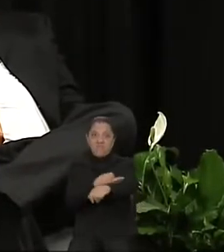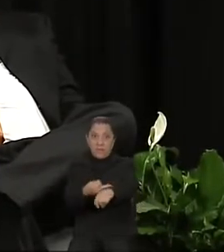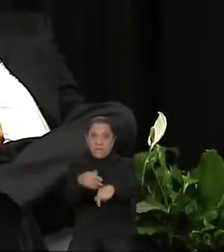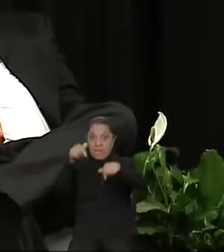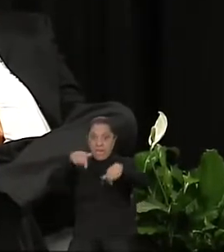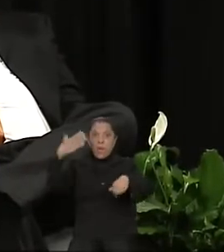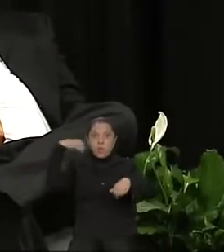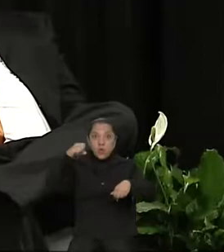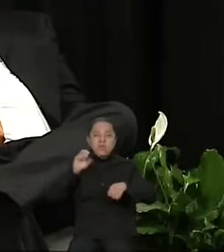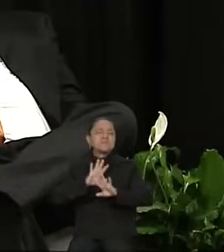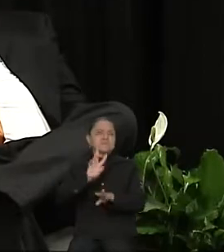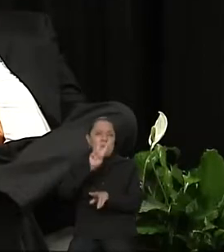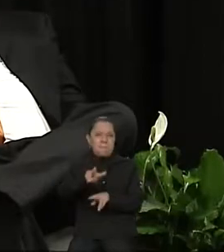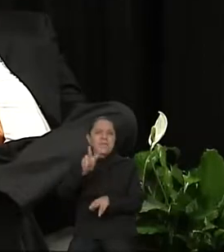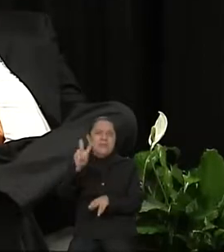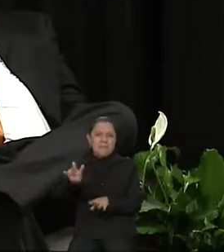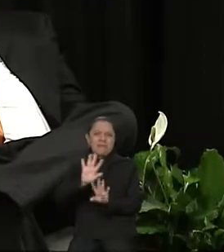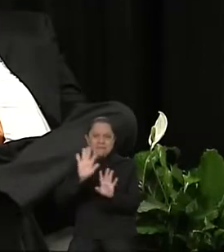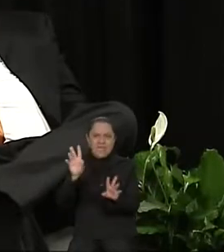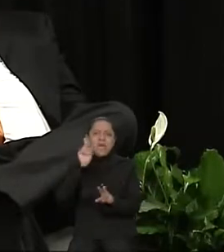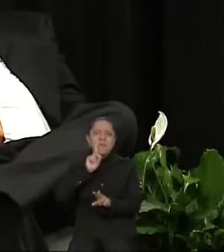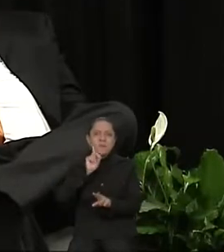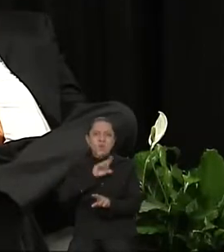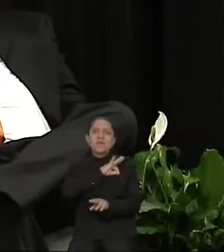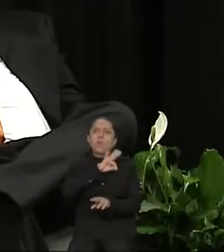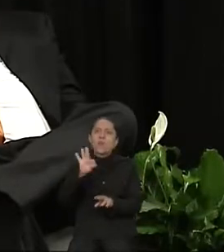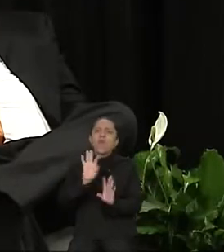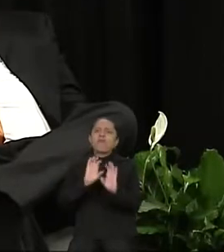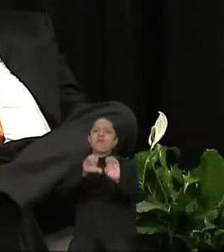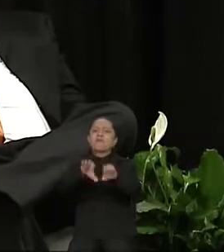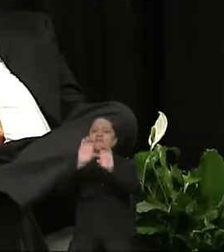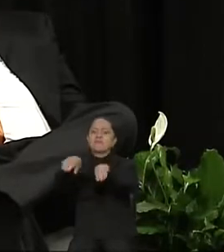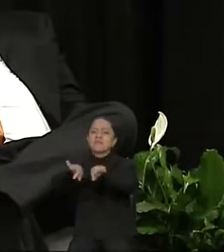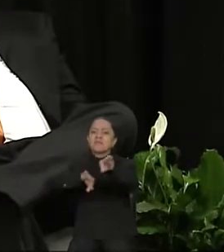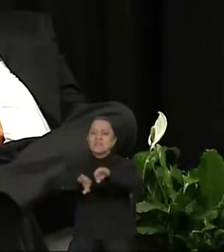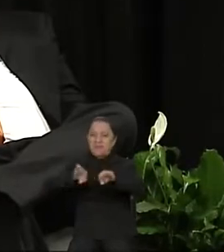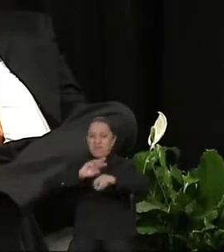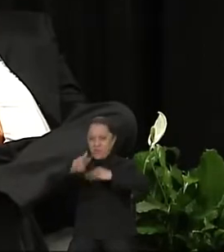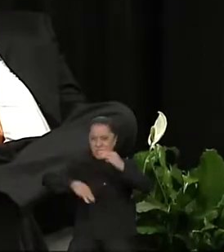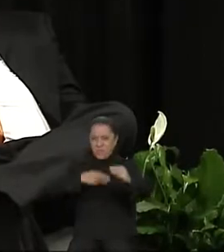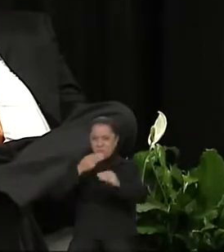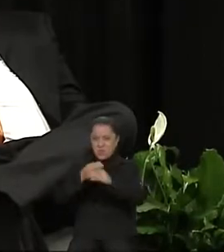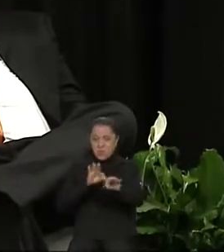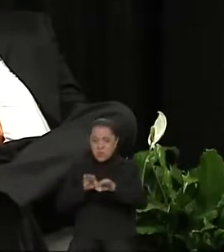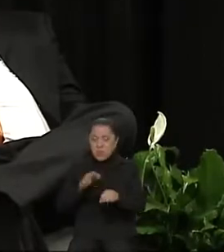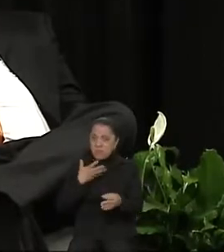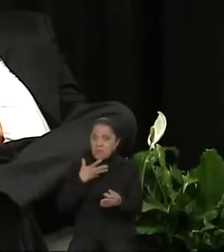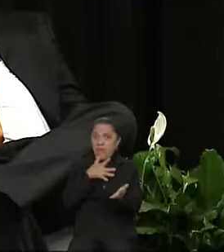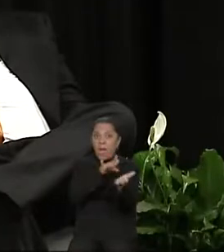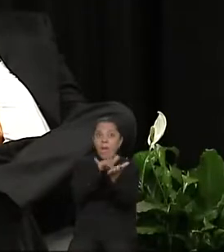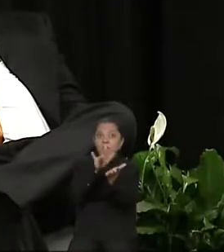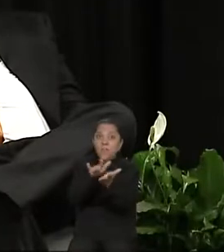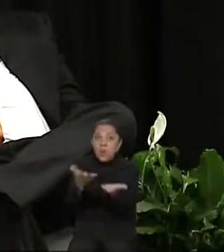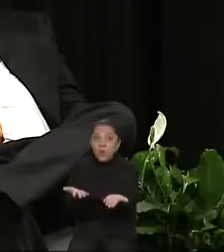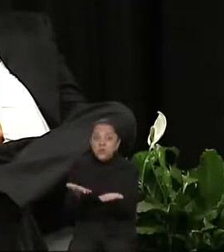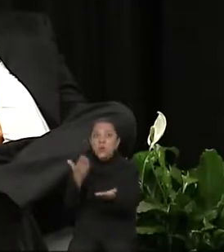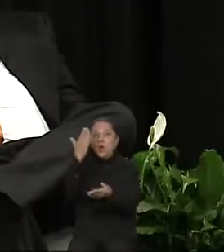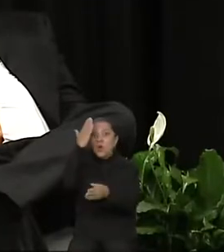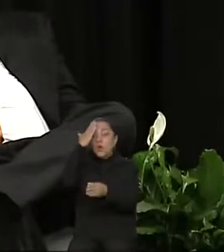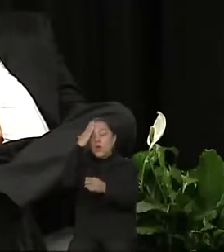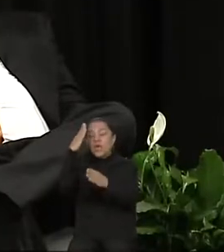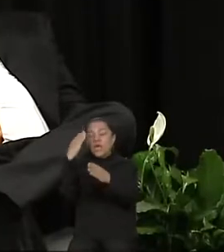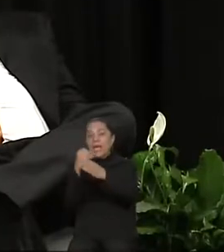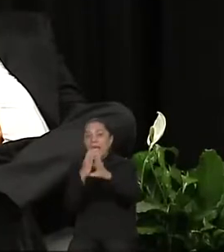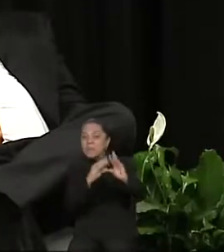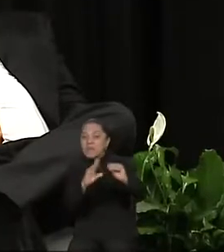realidad el que las mujeres puedan incorporarse al mundo laboral teniendo un apoyo, teniendo la capacitación y, por supuesto,